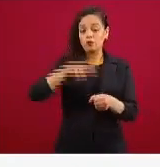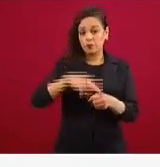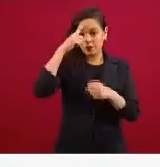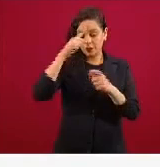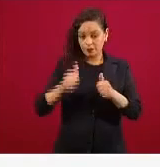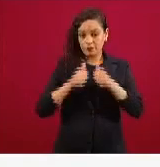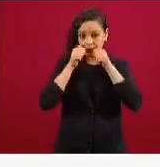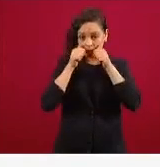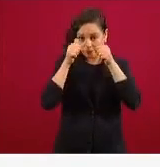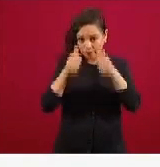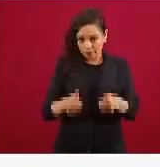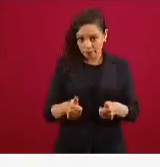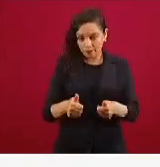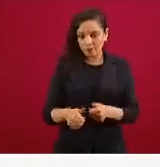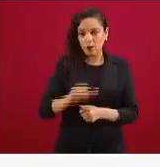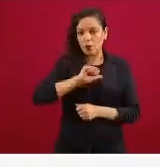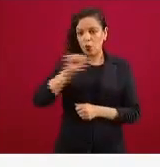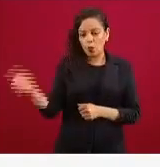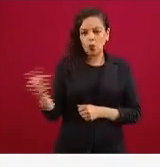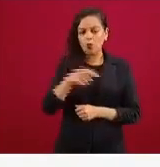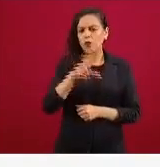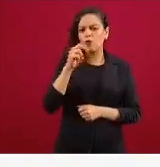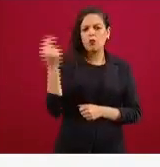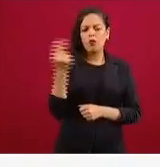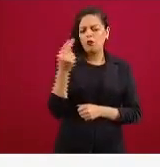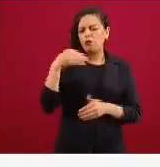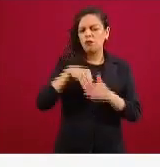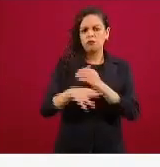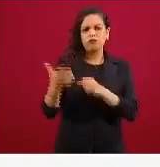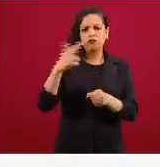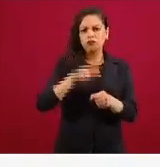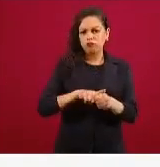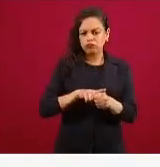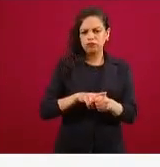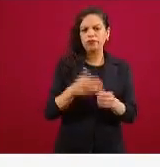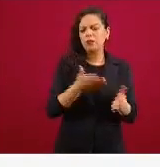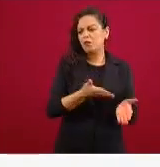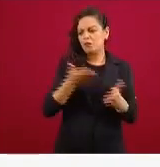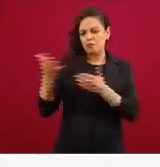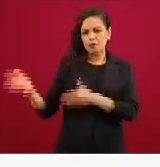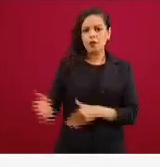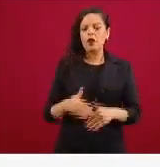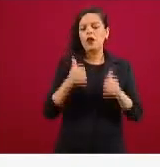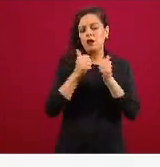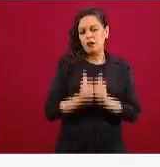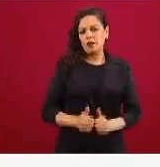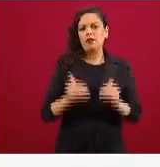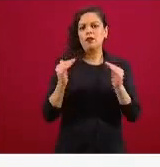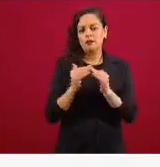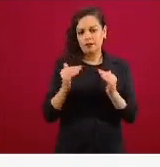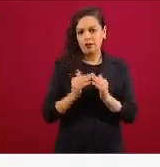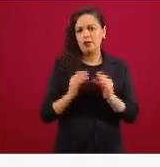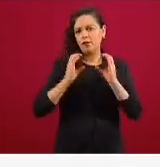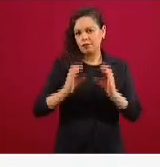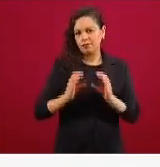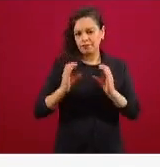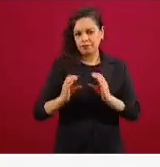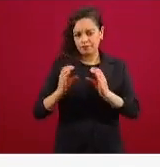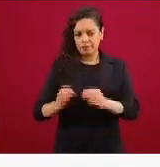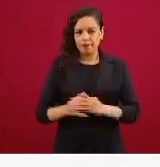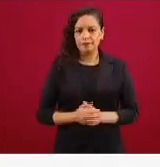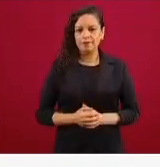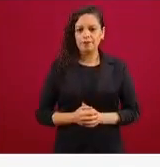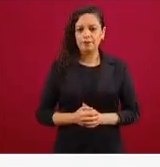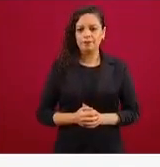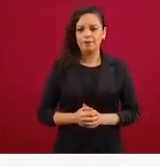se les da un manejo ambulatorio es decir no necesitan ir al hospital considerando que esta es una enfermedad que se limita